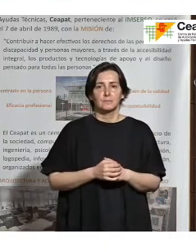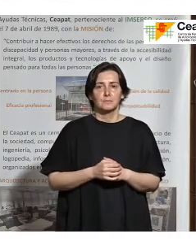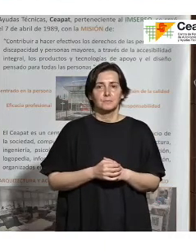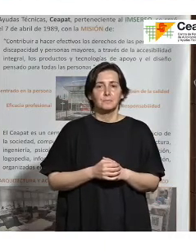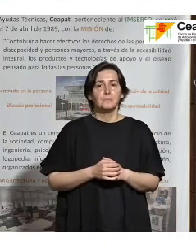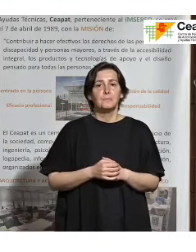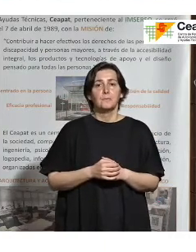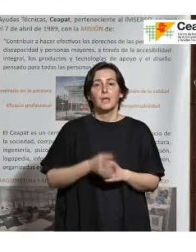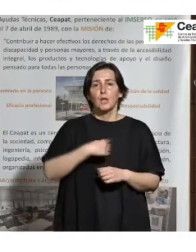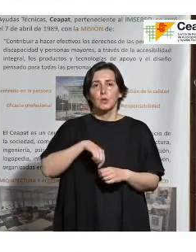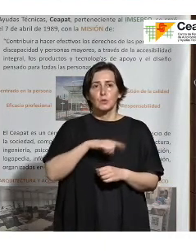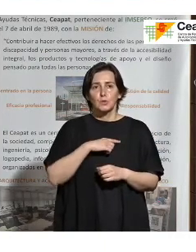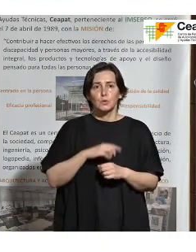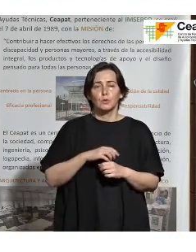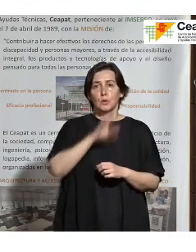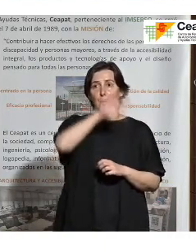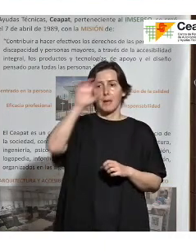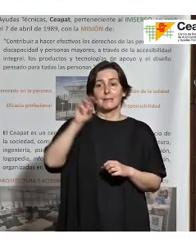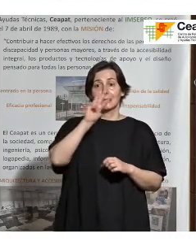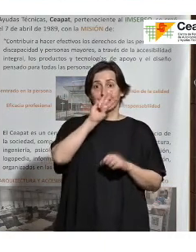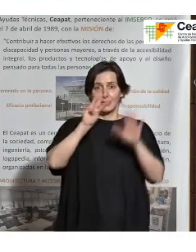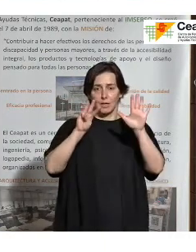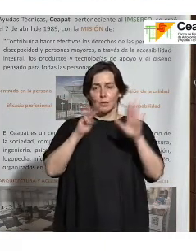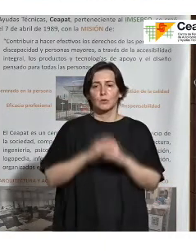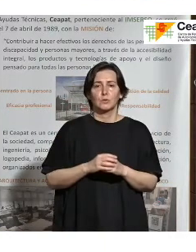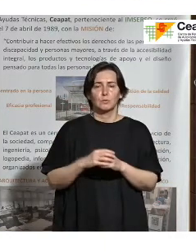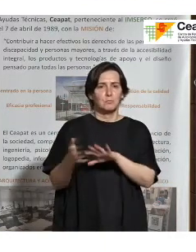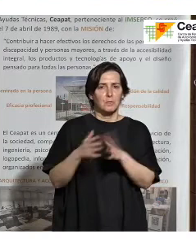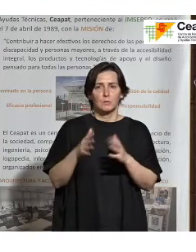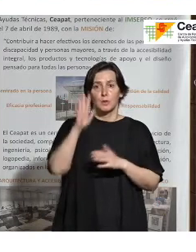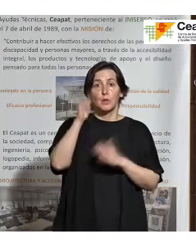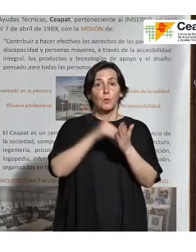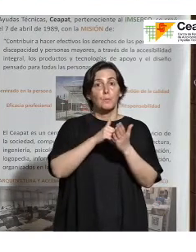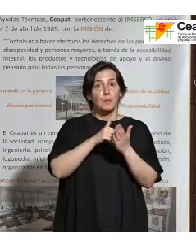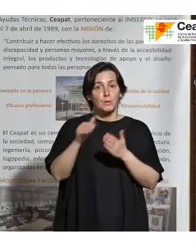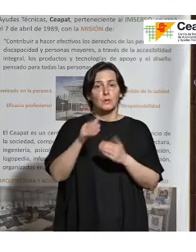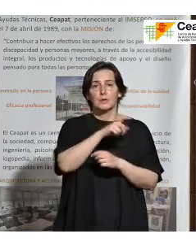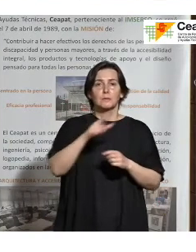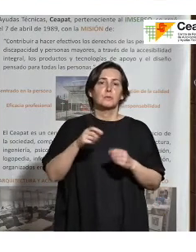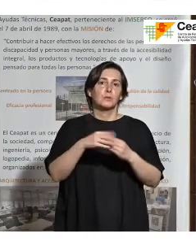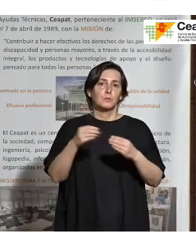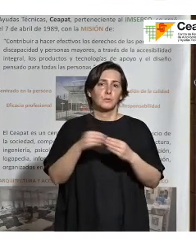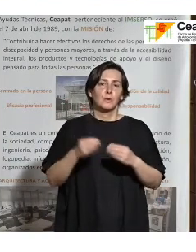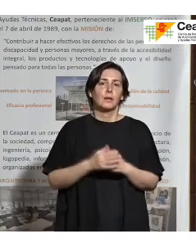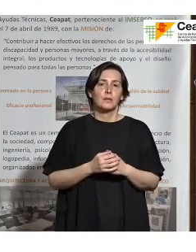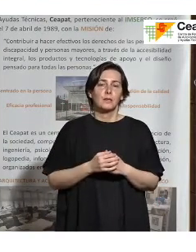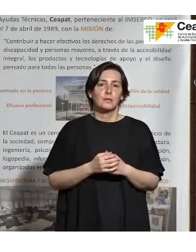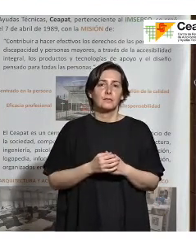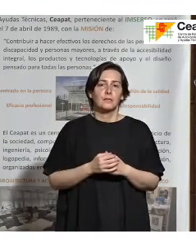Tenemos presencia, como he comentado antes, en unos 38 países, alrededor de unos 5 millones de personas usuarias, de las cuales